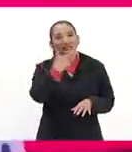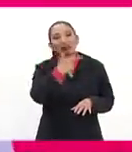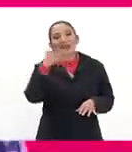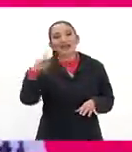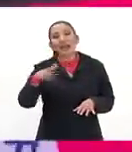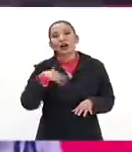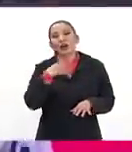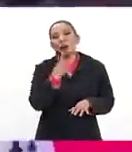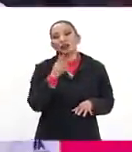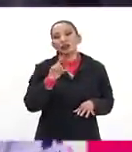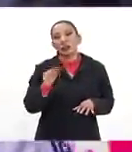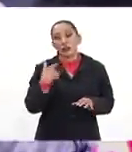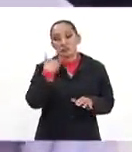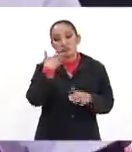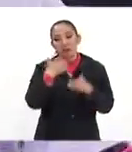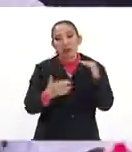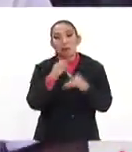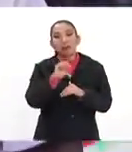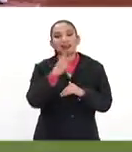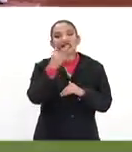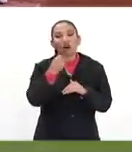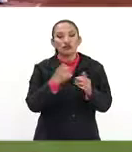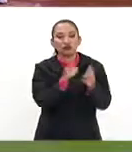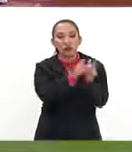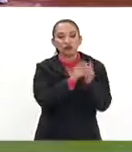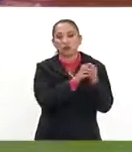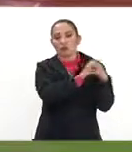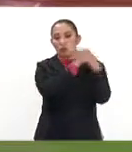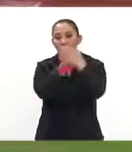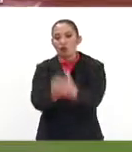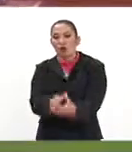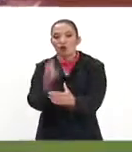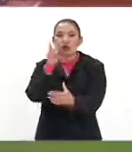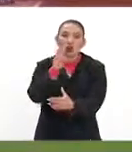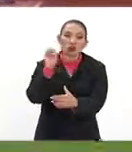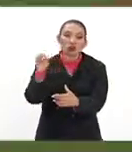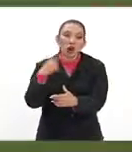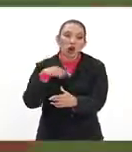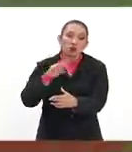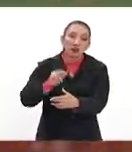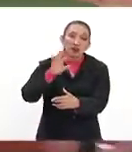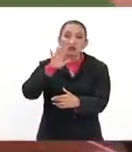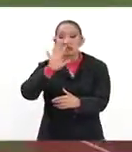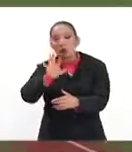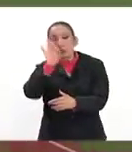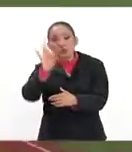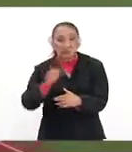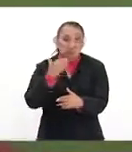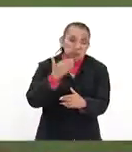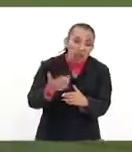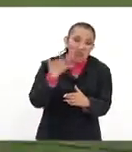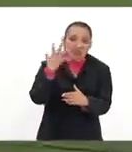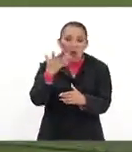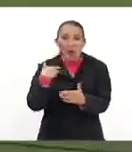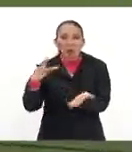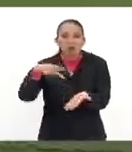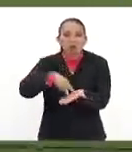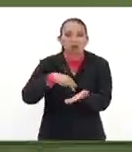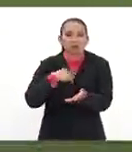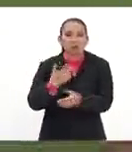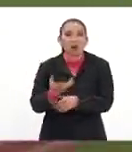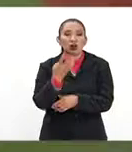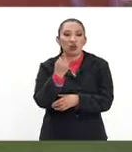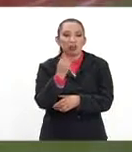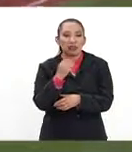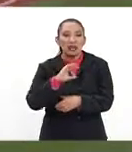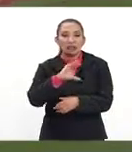.10 con 4.31 de efectividad en 22 salidas con los White Sox, incluyendo registro de 2.0 con 1.85 de efectividad en sus últimas cinco presentaciones con la